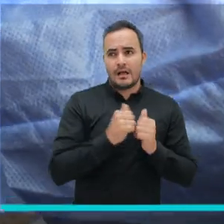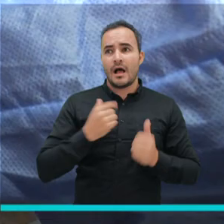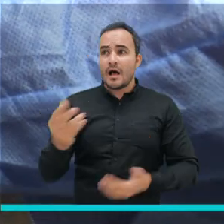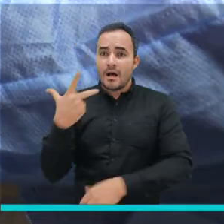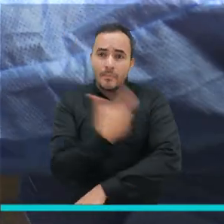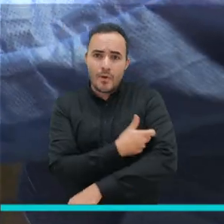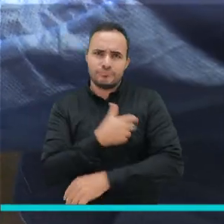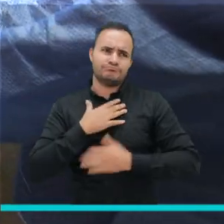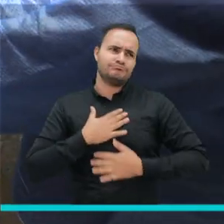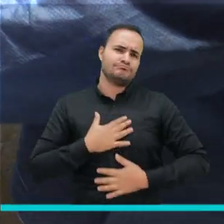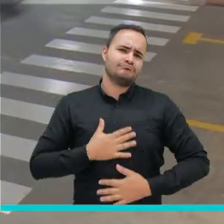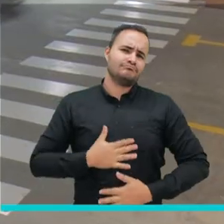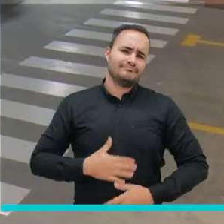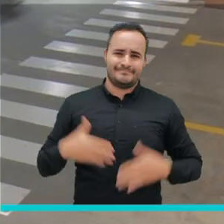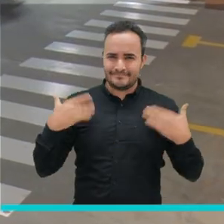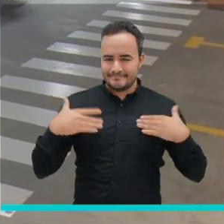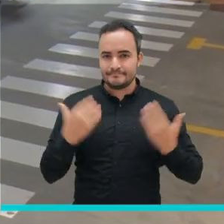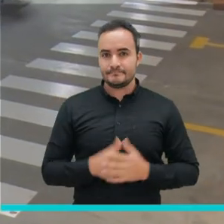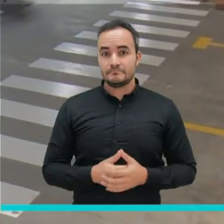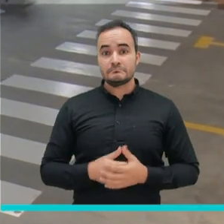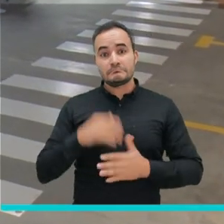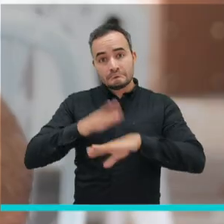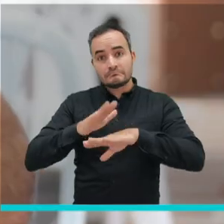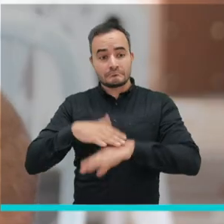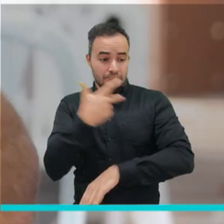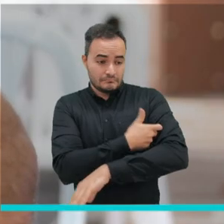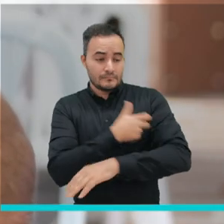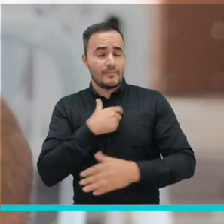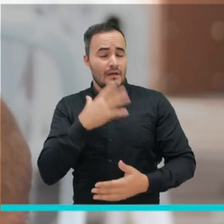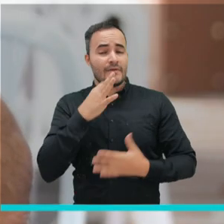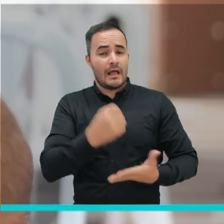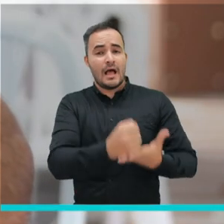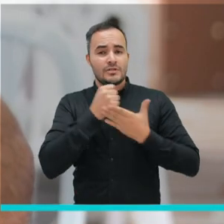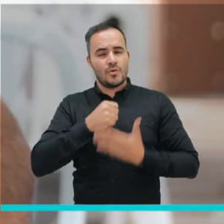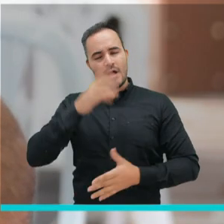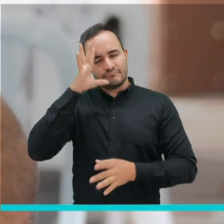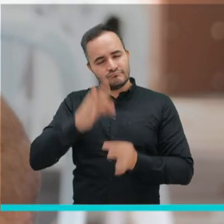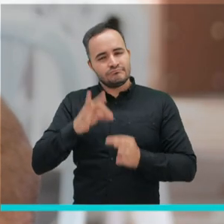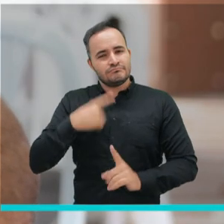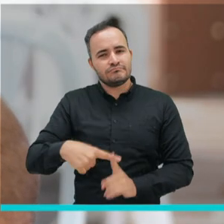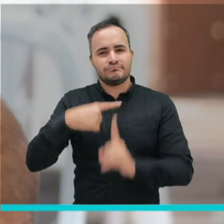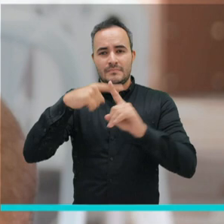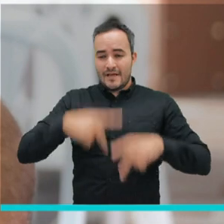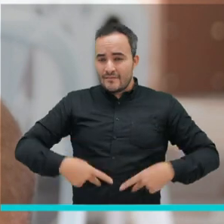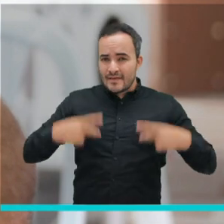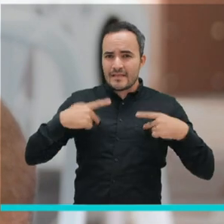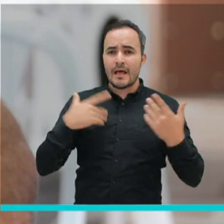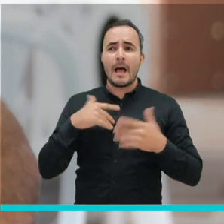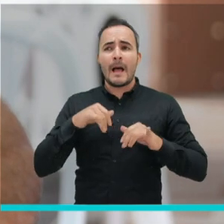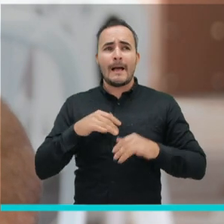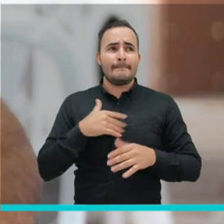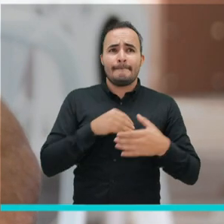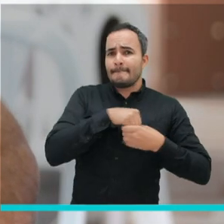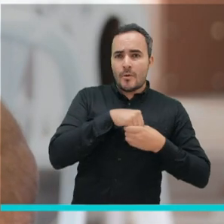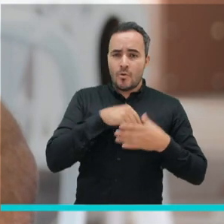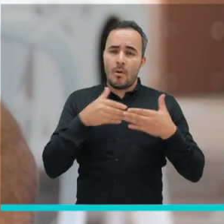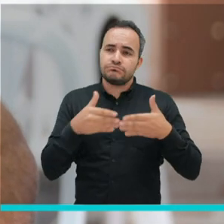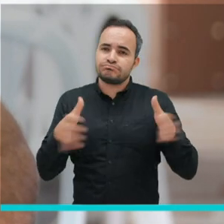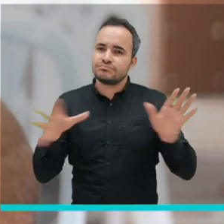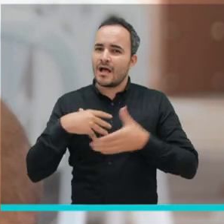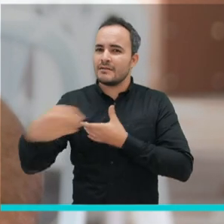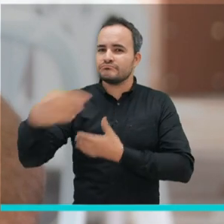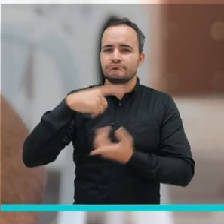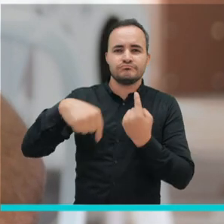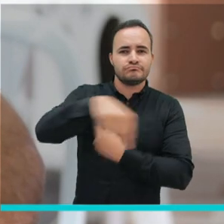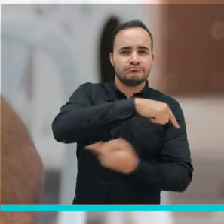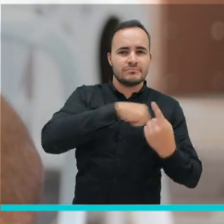mucha la tranquilidad. La vacuna es sinónimo de esperanza, puedo reactivar mi vida, seguir haciendo mis actividades,